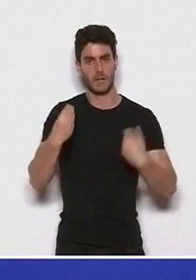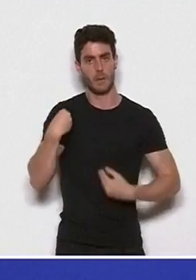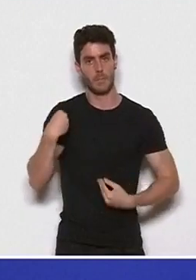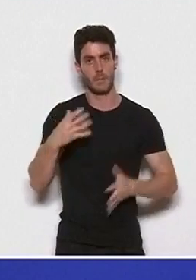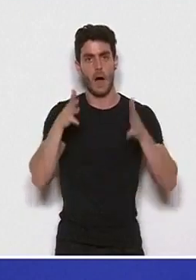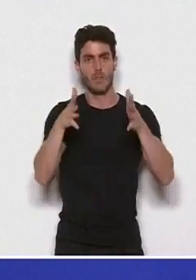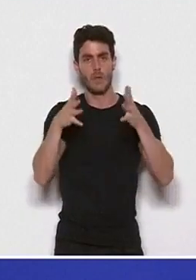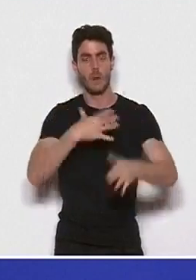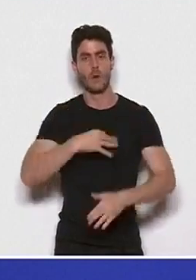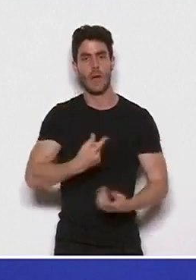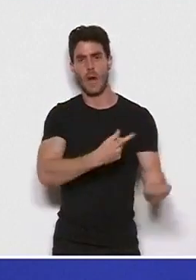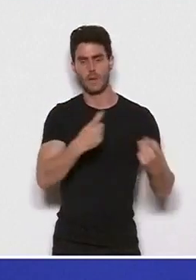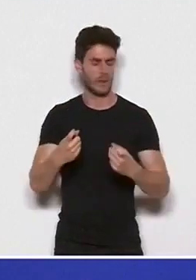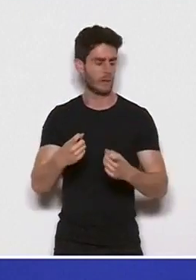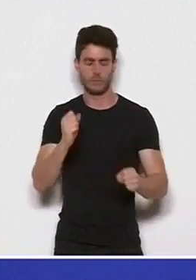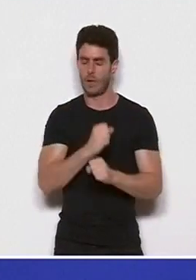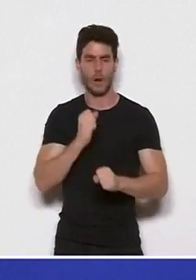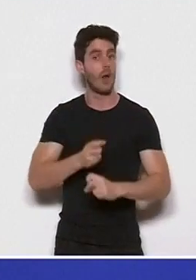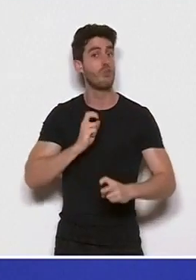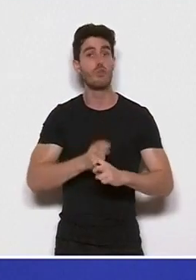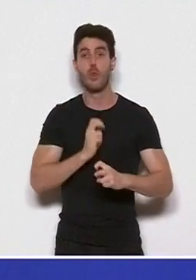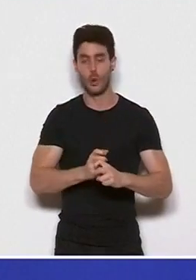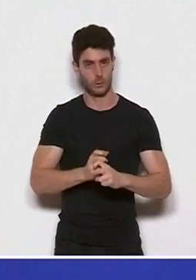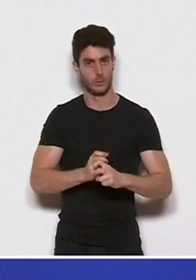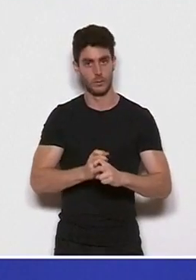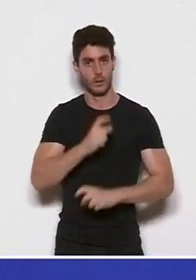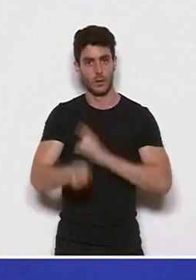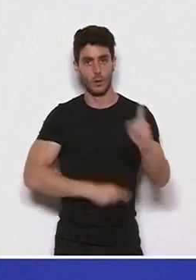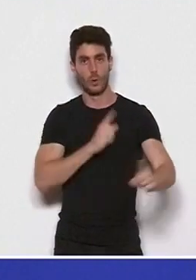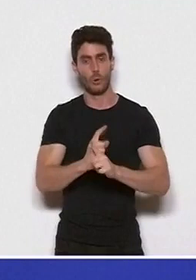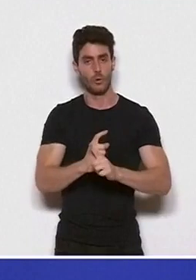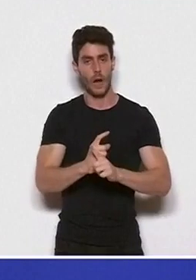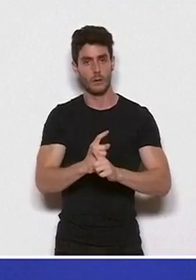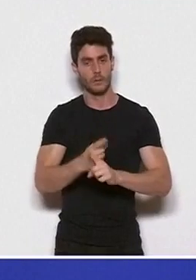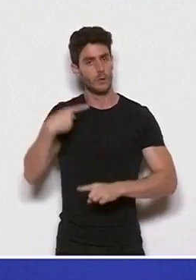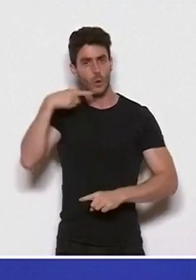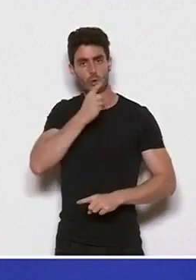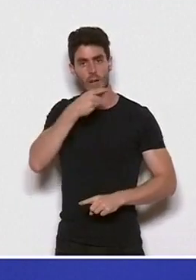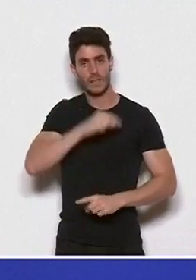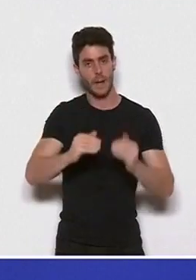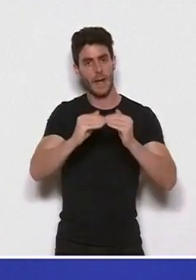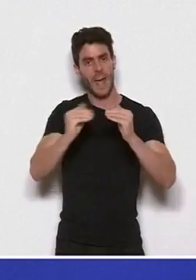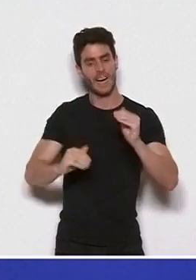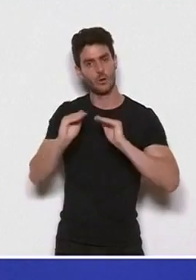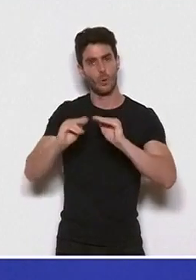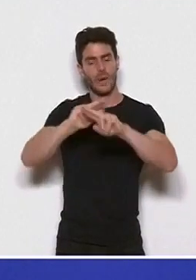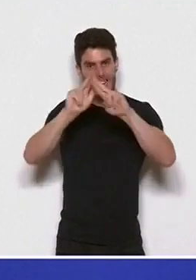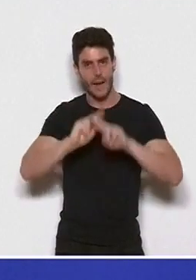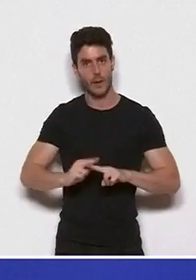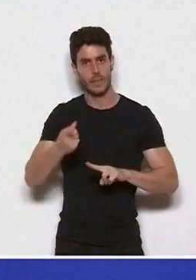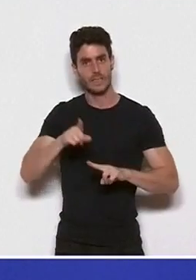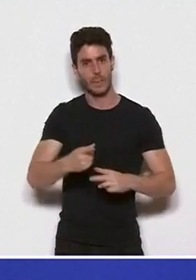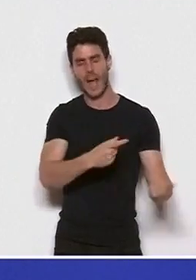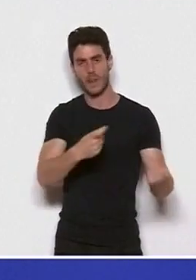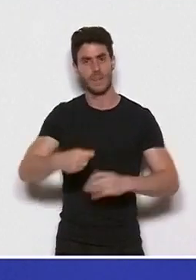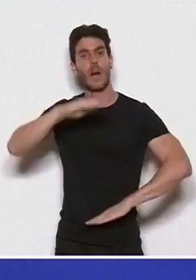Hay que ser implacables contra la Confederación rusa y su escala internacional y es imperativo hacer